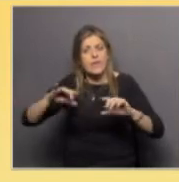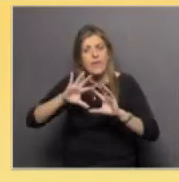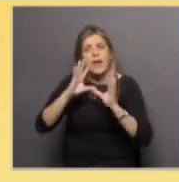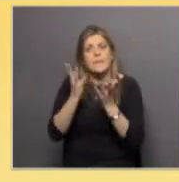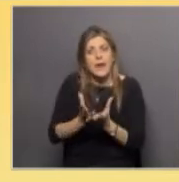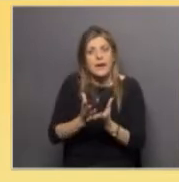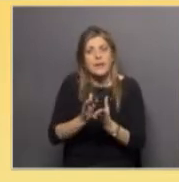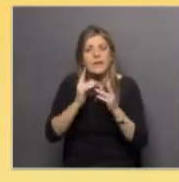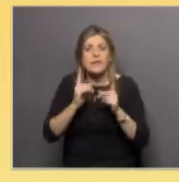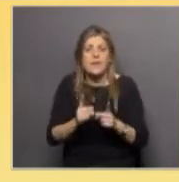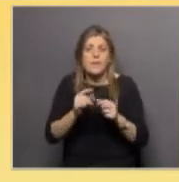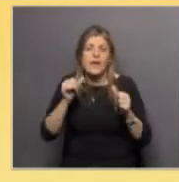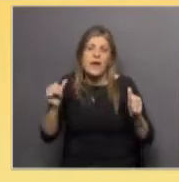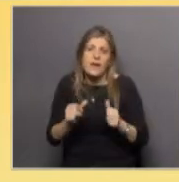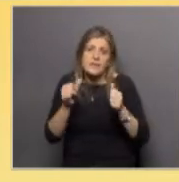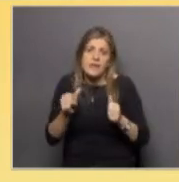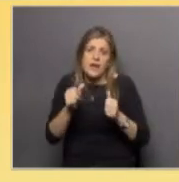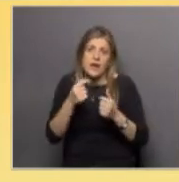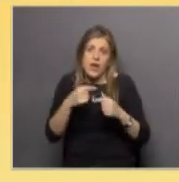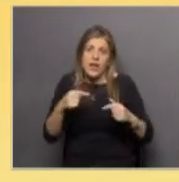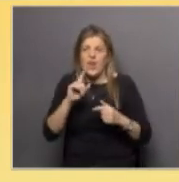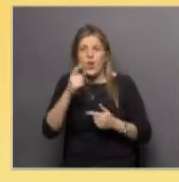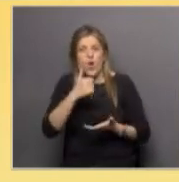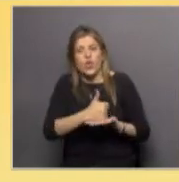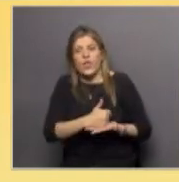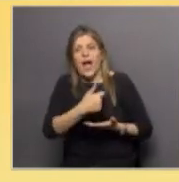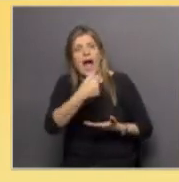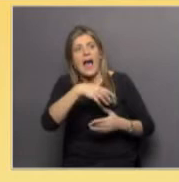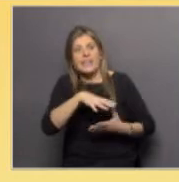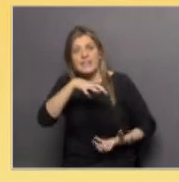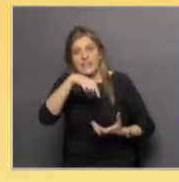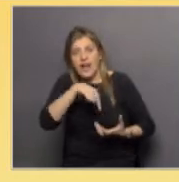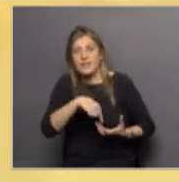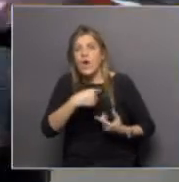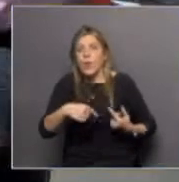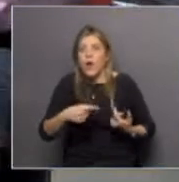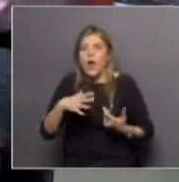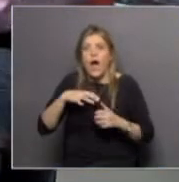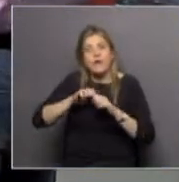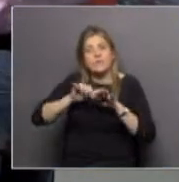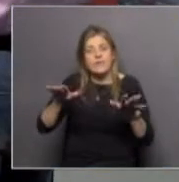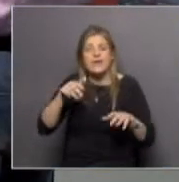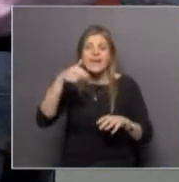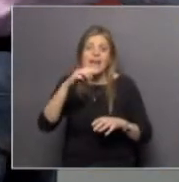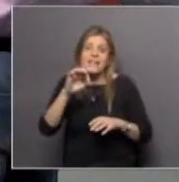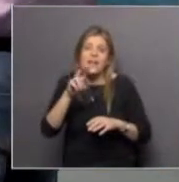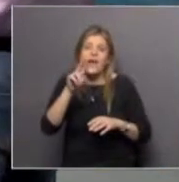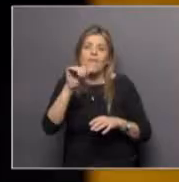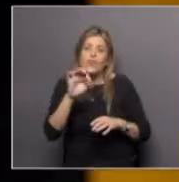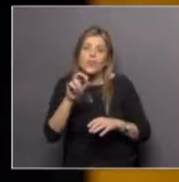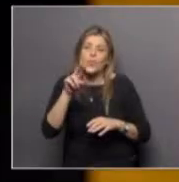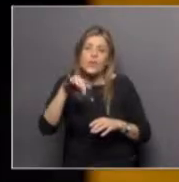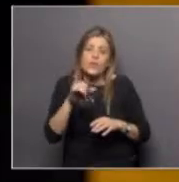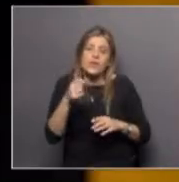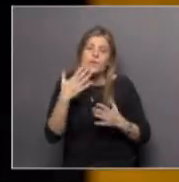que se realizan lejos de la Antártida también influyen en ella. Natalia Venturini, te agradecemos muchísimo